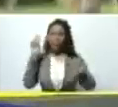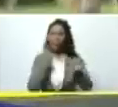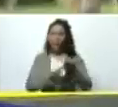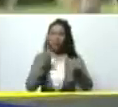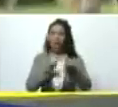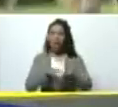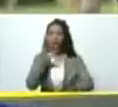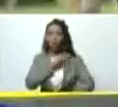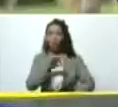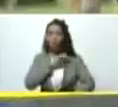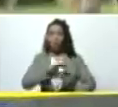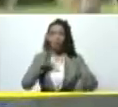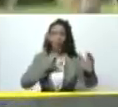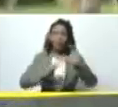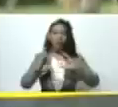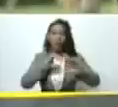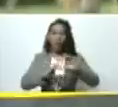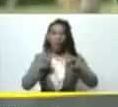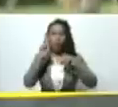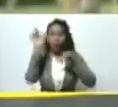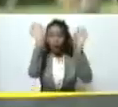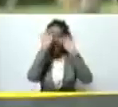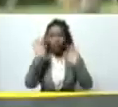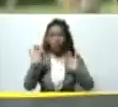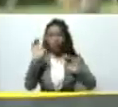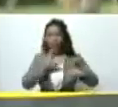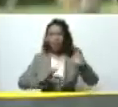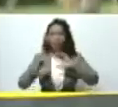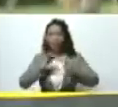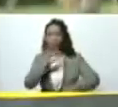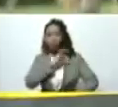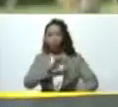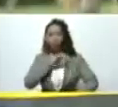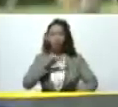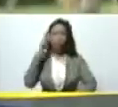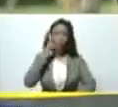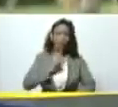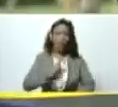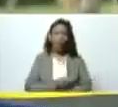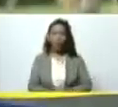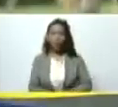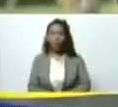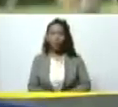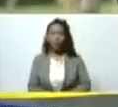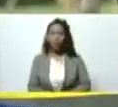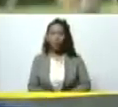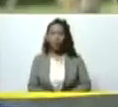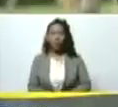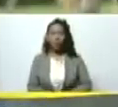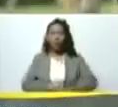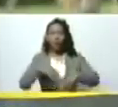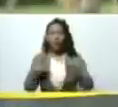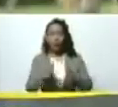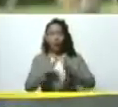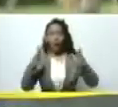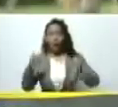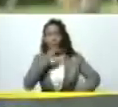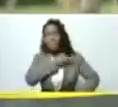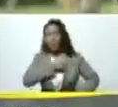socialismo científico método científico del socialismo bolivariano que es la gran misión